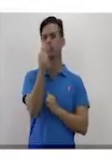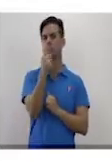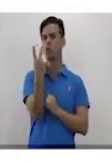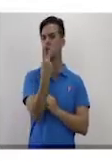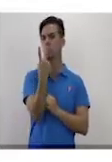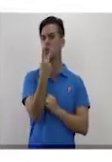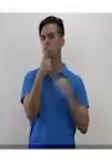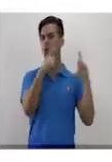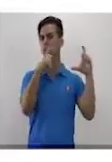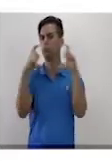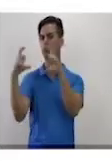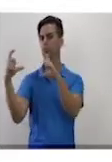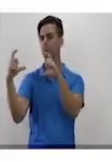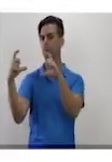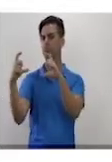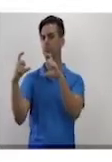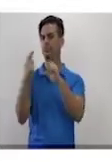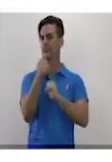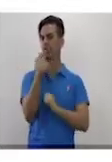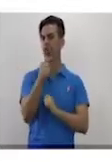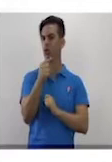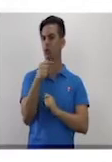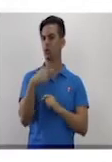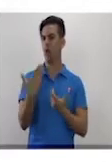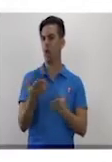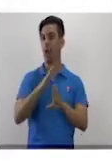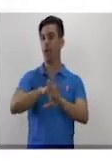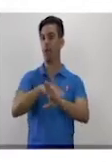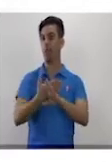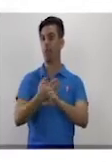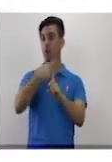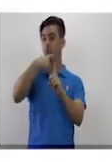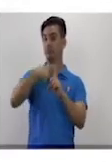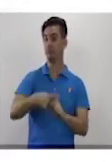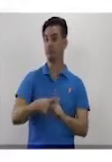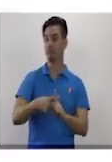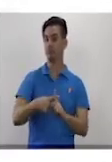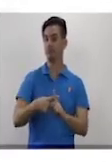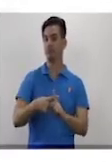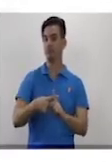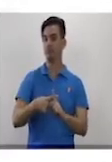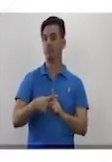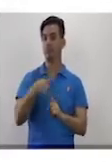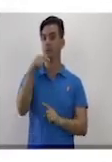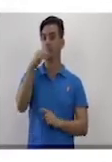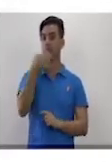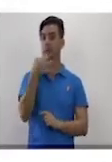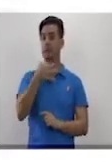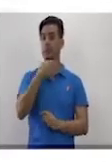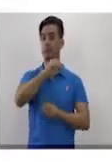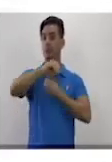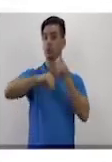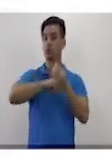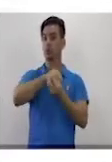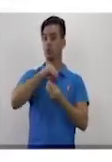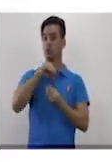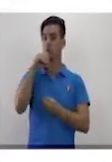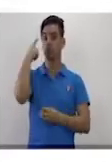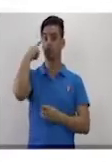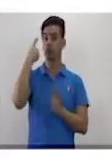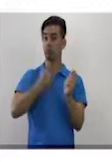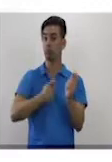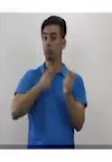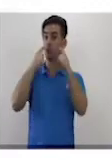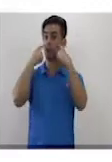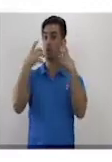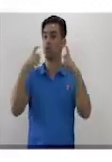y luego adicionar el otro. En este caso, recuerda, insisto, que siempre la sustitución es entre paréntesis para no